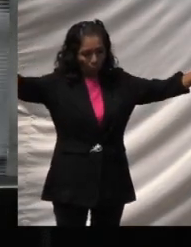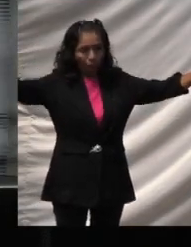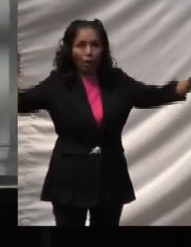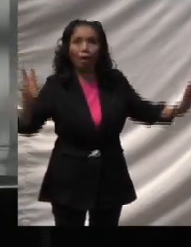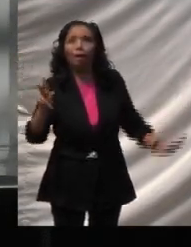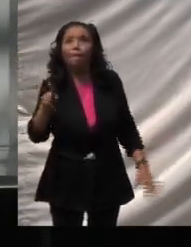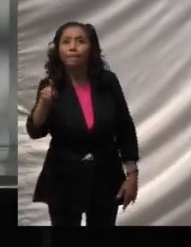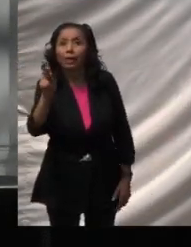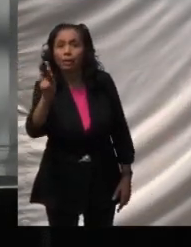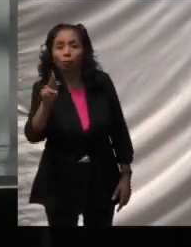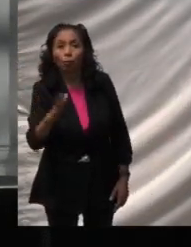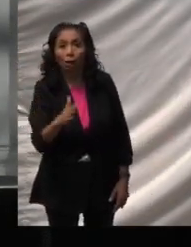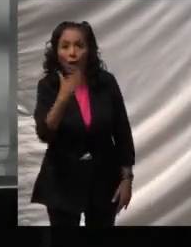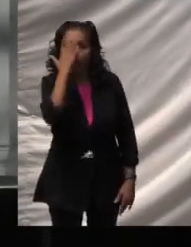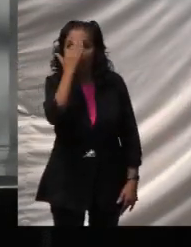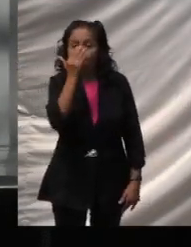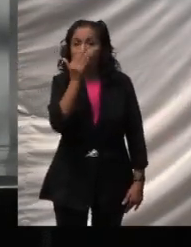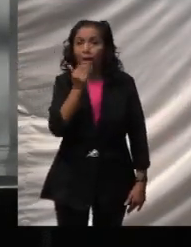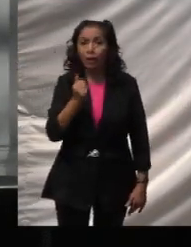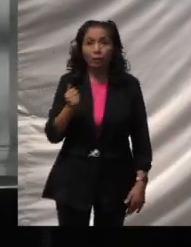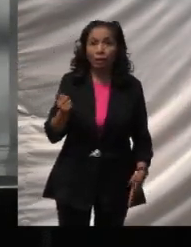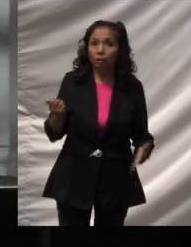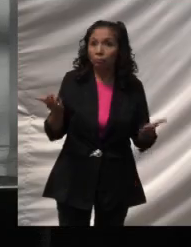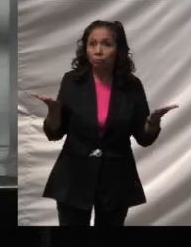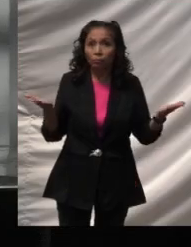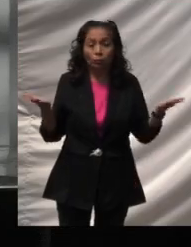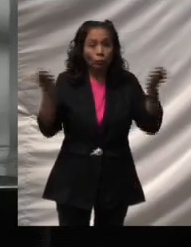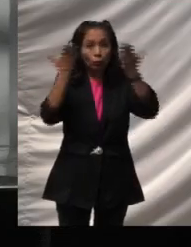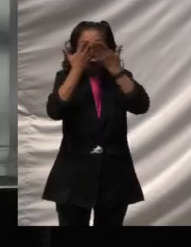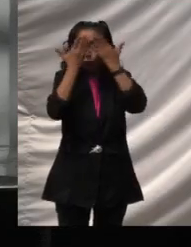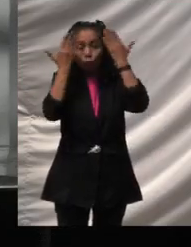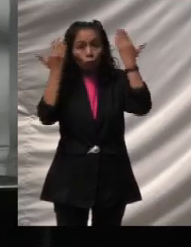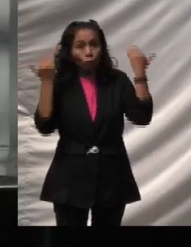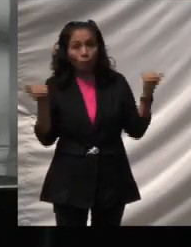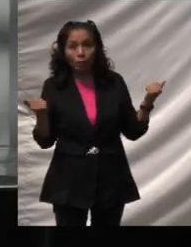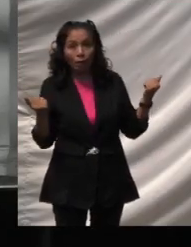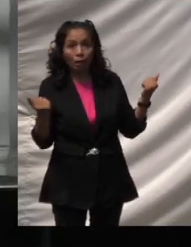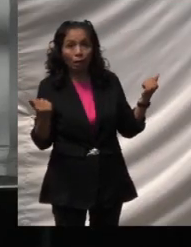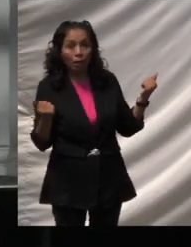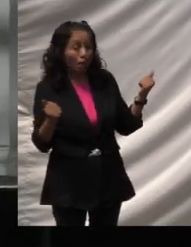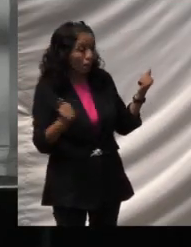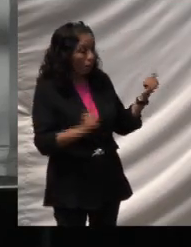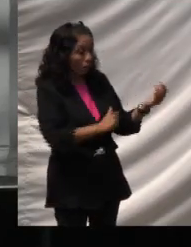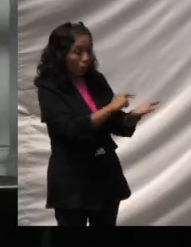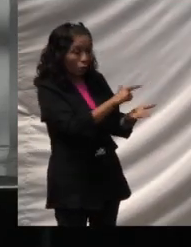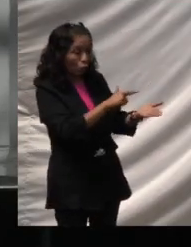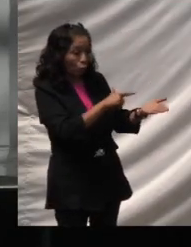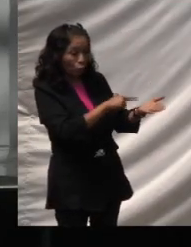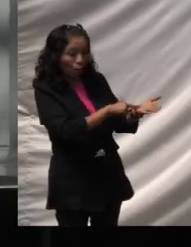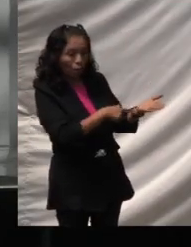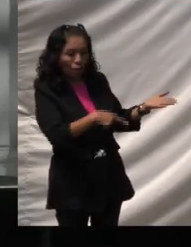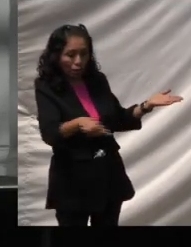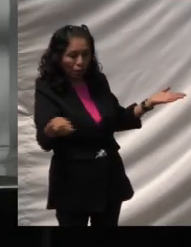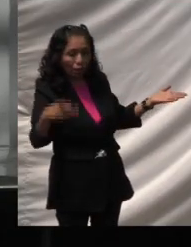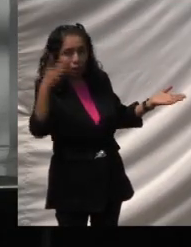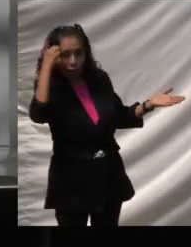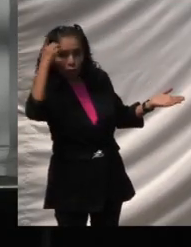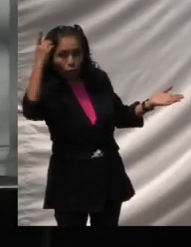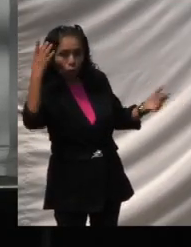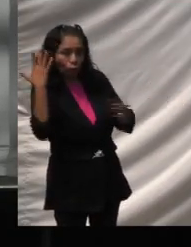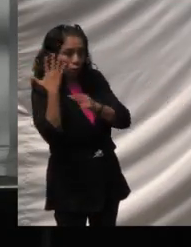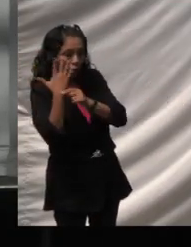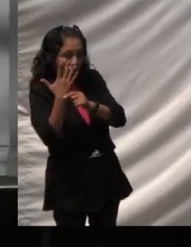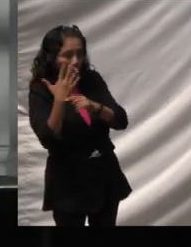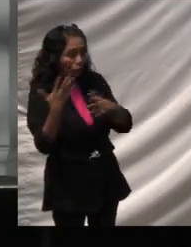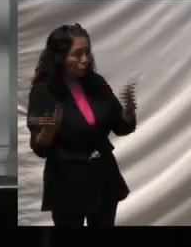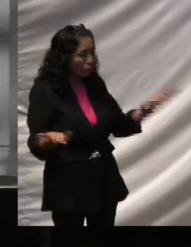Pero el maya no sabía en qué lugar estaban las cosas que le mencionó la diosa. Y de